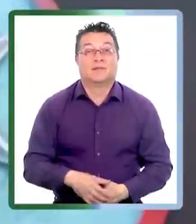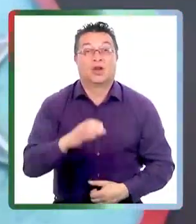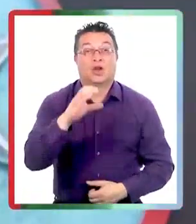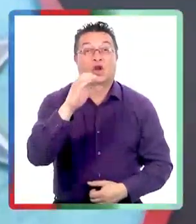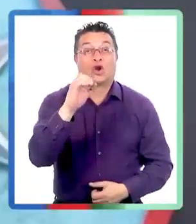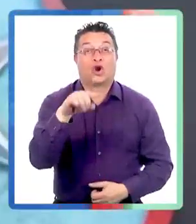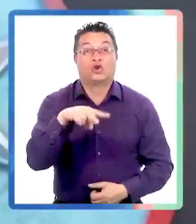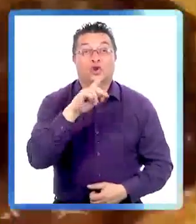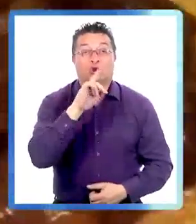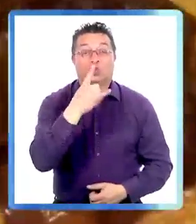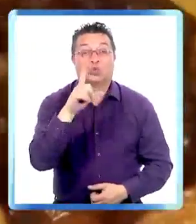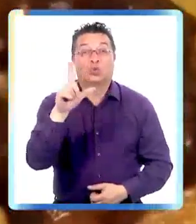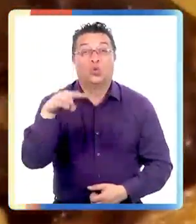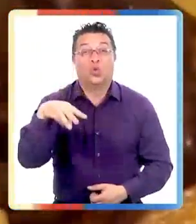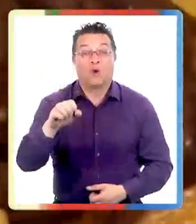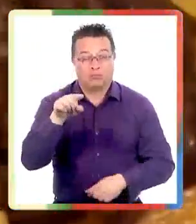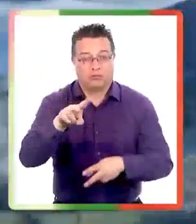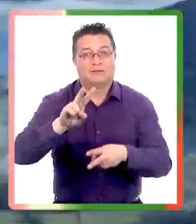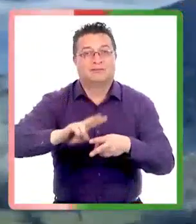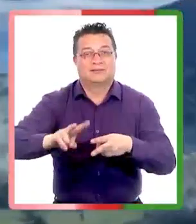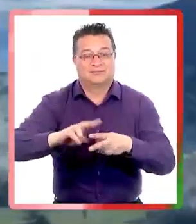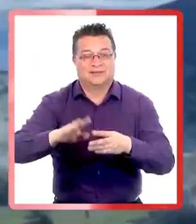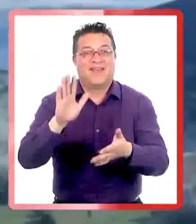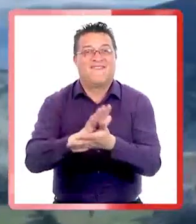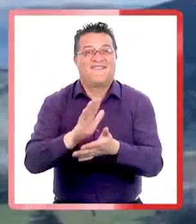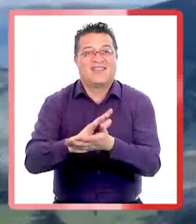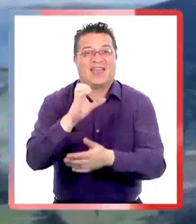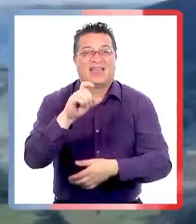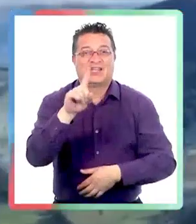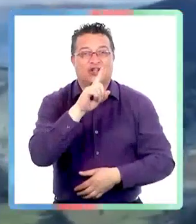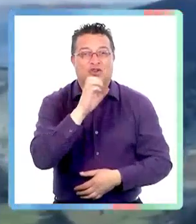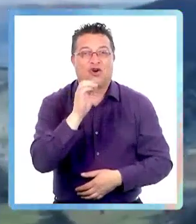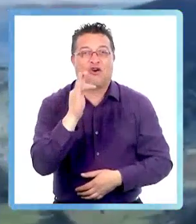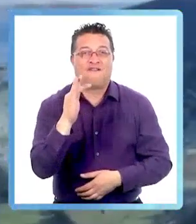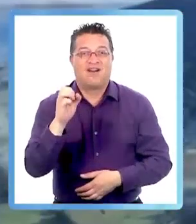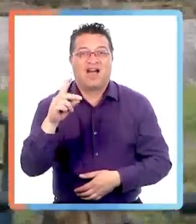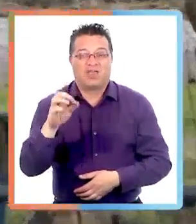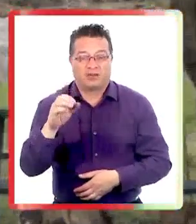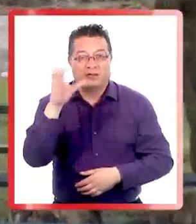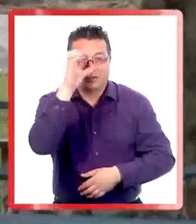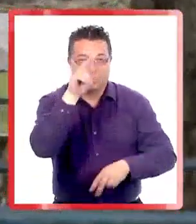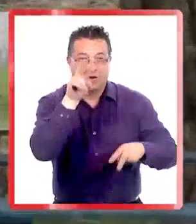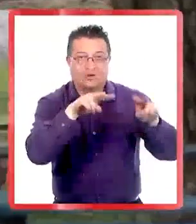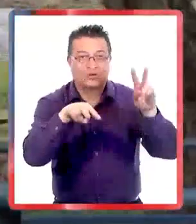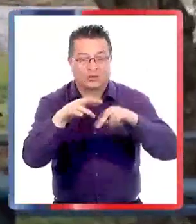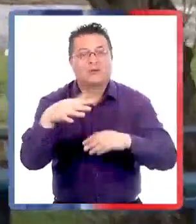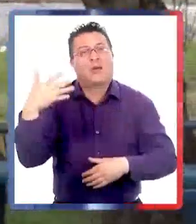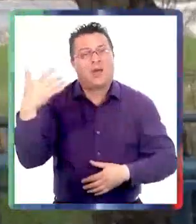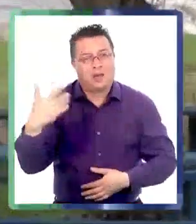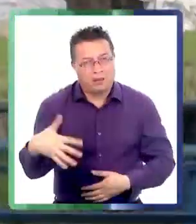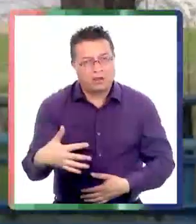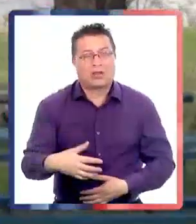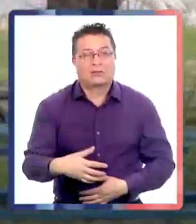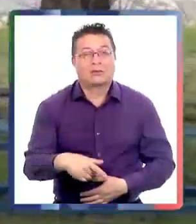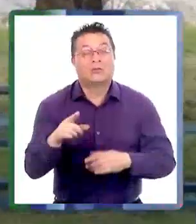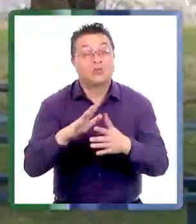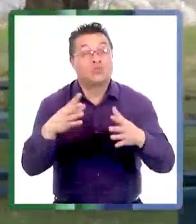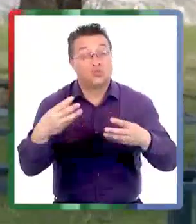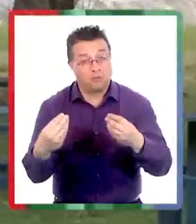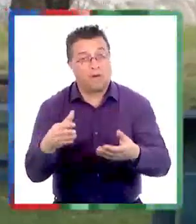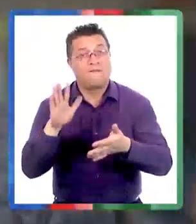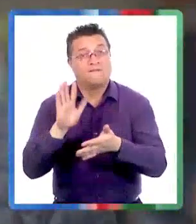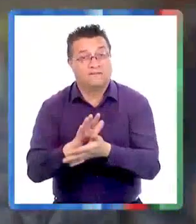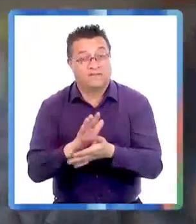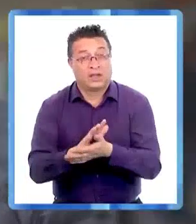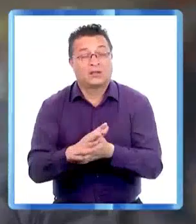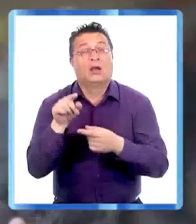Contumbo es un ejemplo con la realización de la fiesta del estofado una oportunidad turística trascendental Ha sido una tremenda